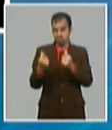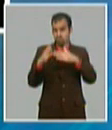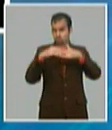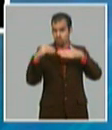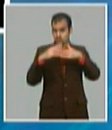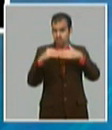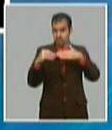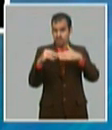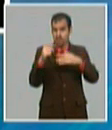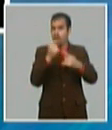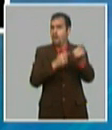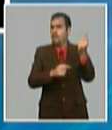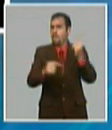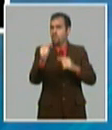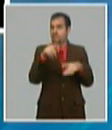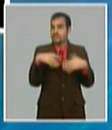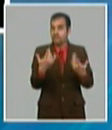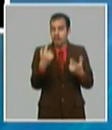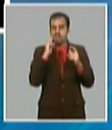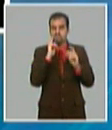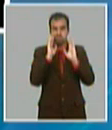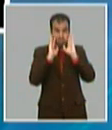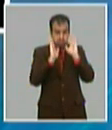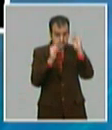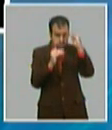prioritariamente hacia estas producciones.